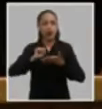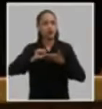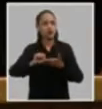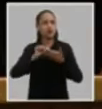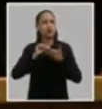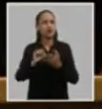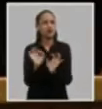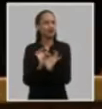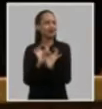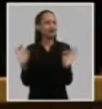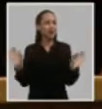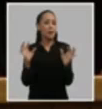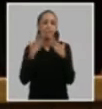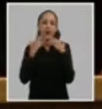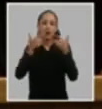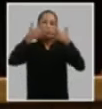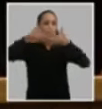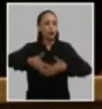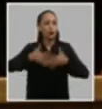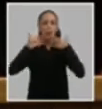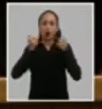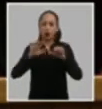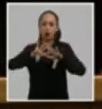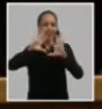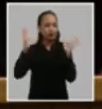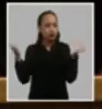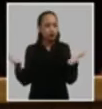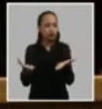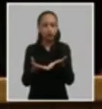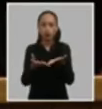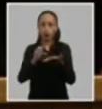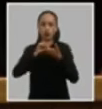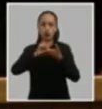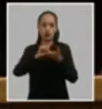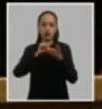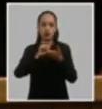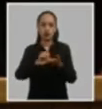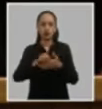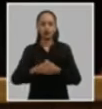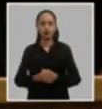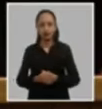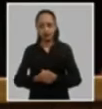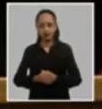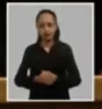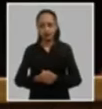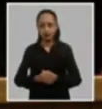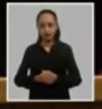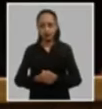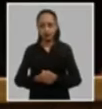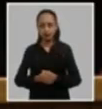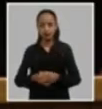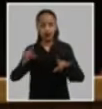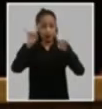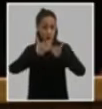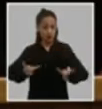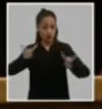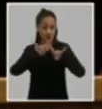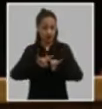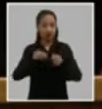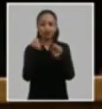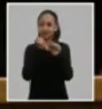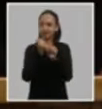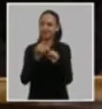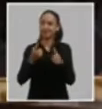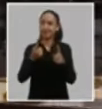y la productividad en todas las esferas consolidar el papel de las universidades y